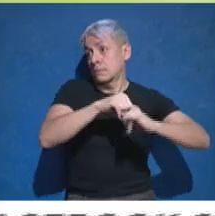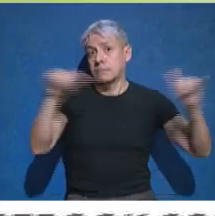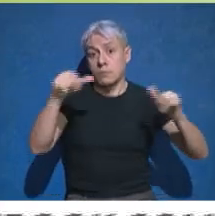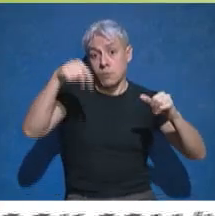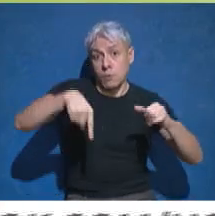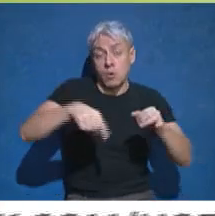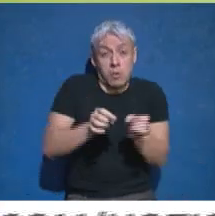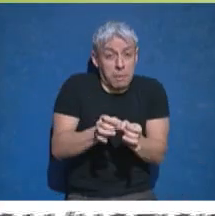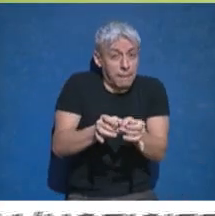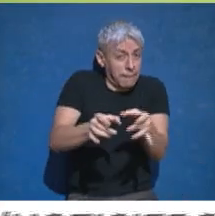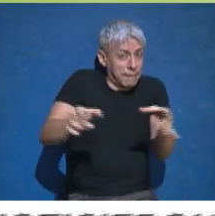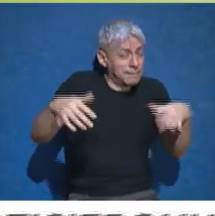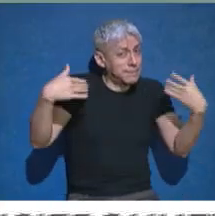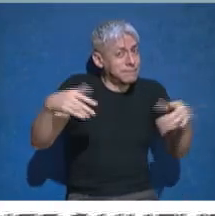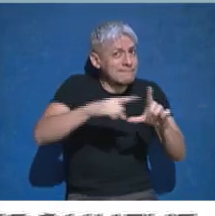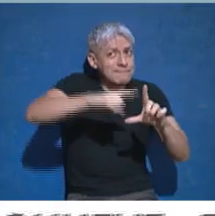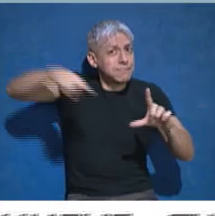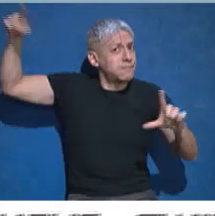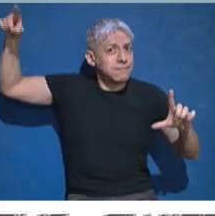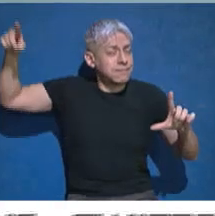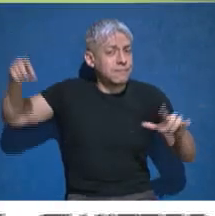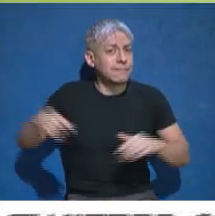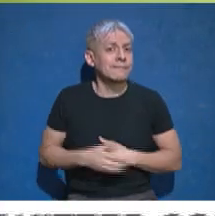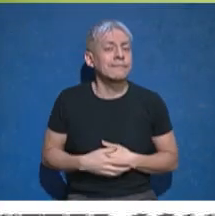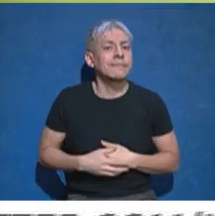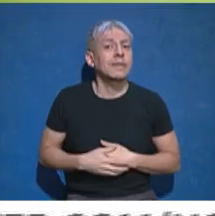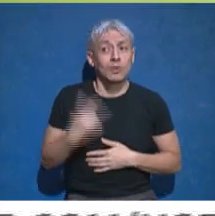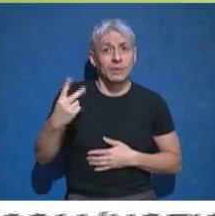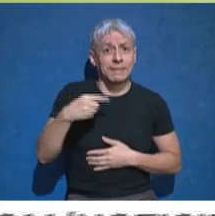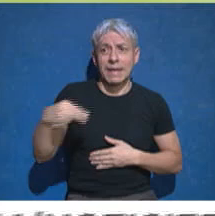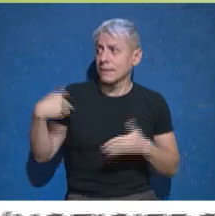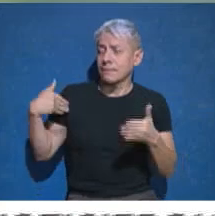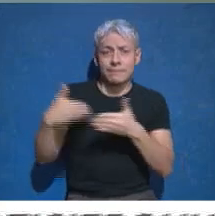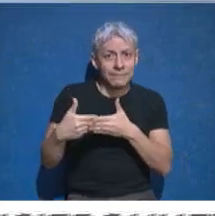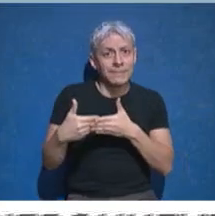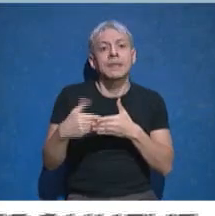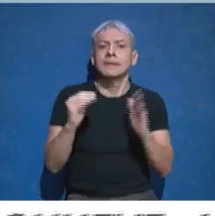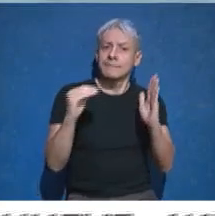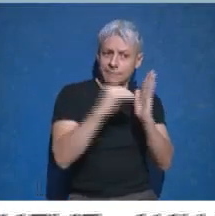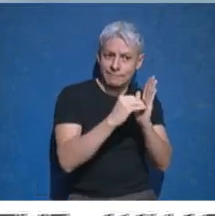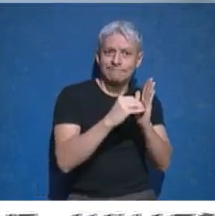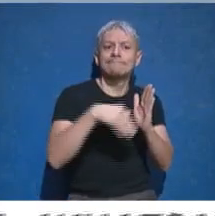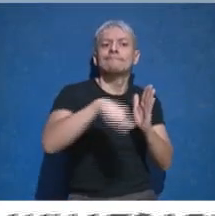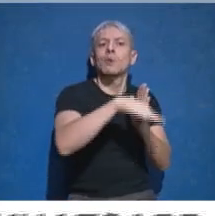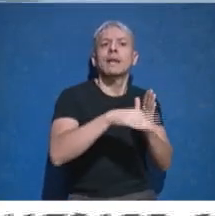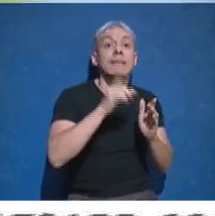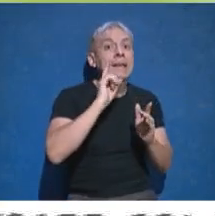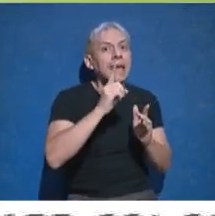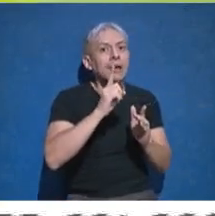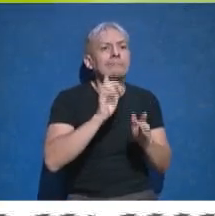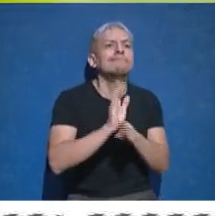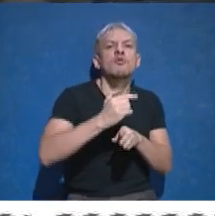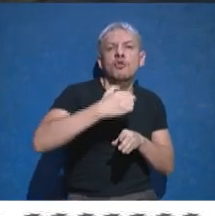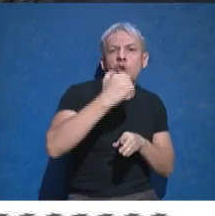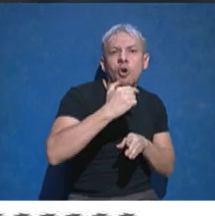exponencial la cantidad de departamentos en los últimos 15 días que han sido incluidos en esta zona roja o de alto riesgo